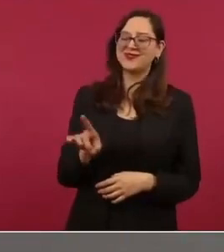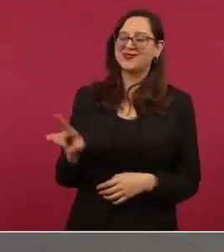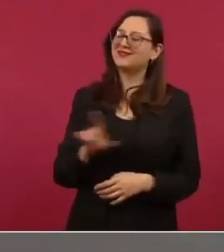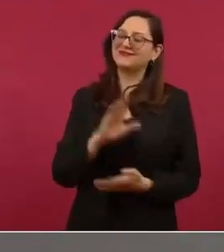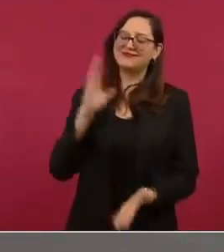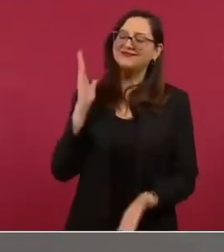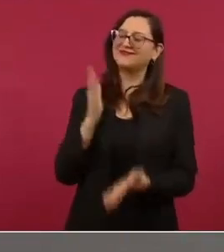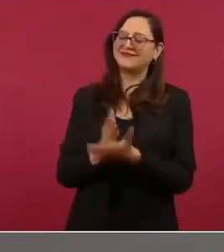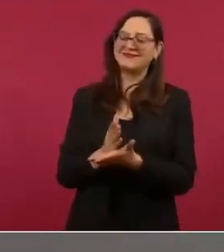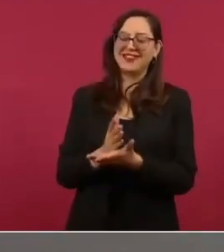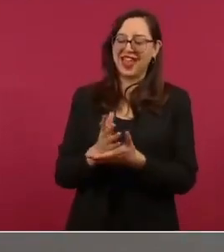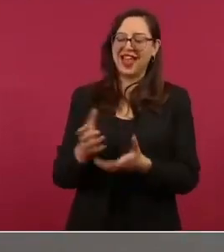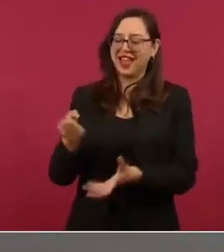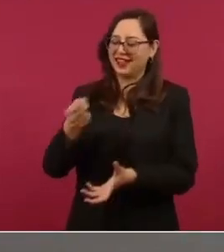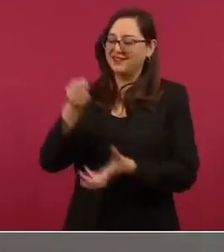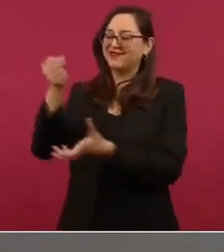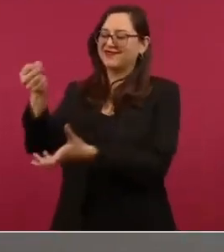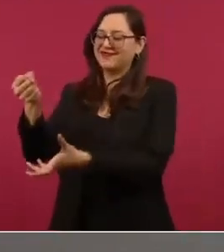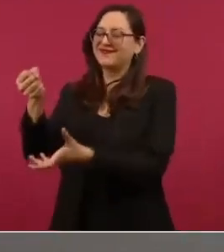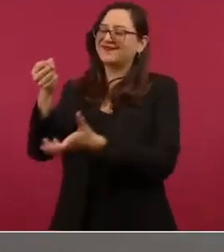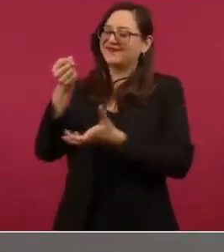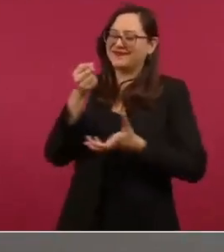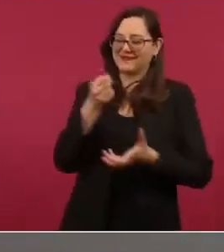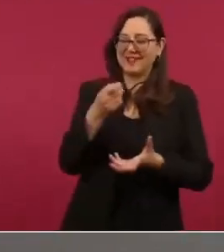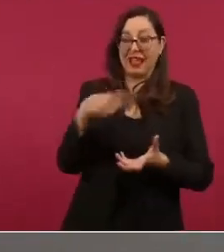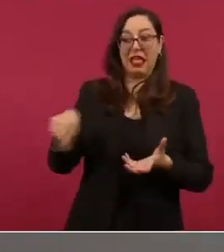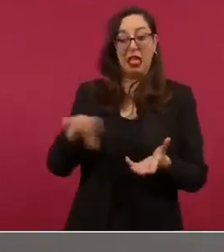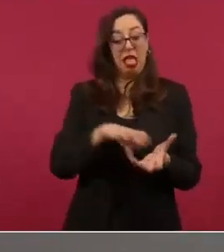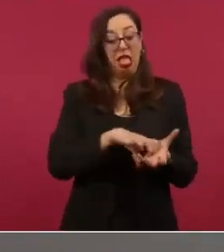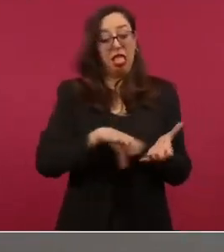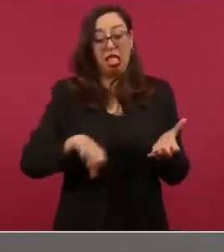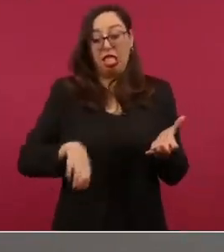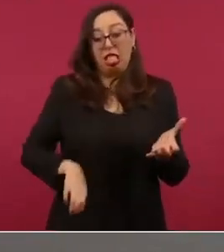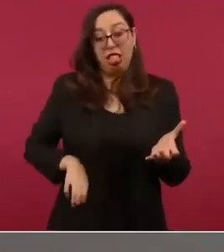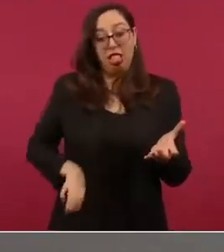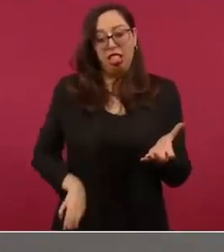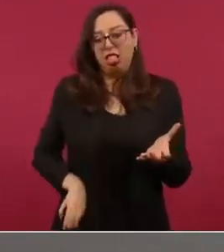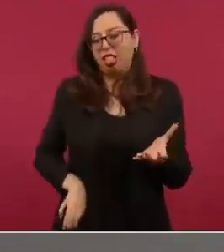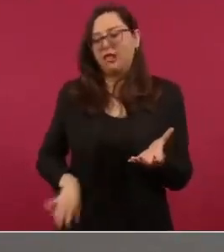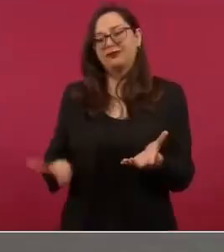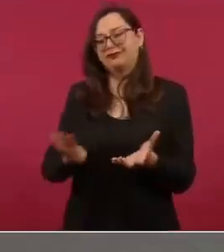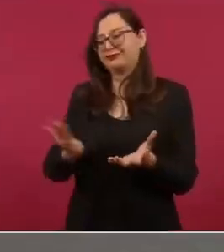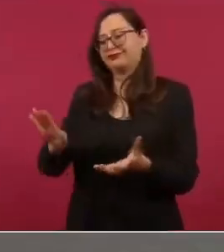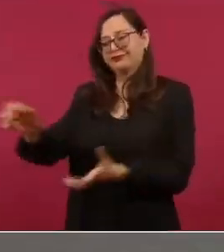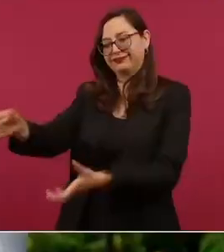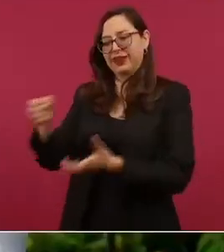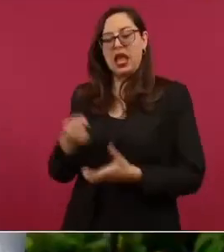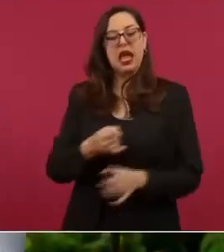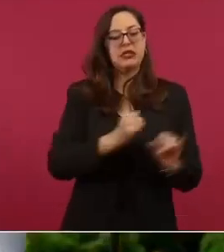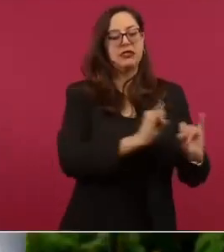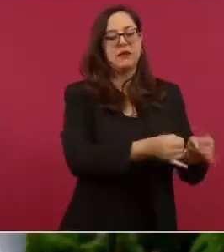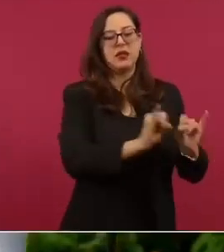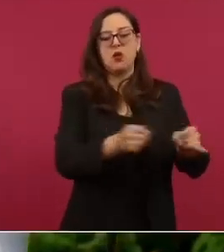llega con moche con piquete de ojo ahora todo es directo